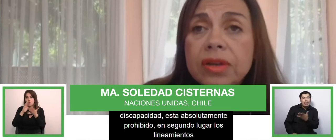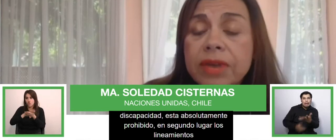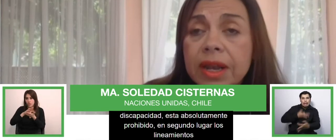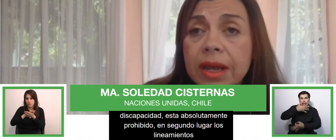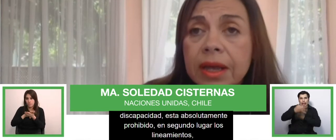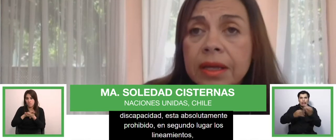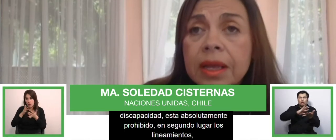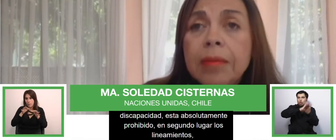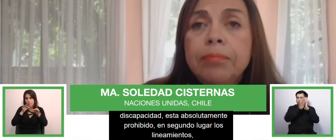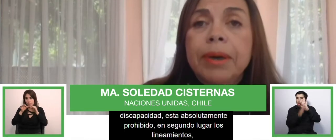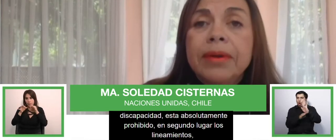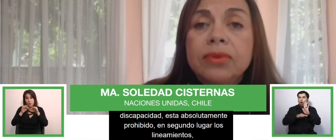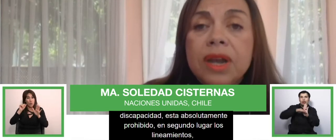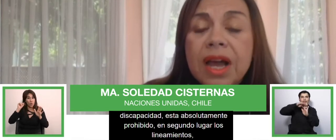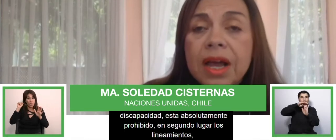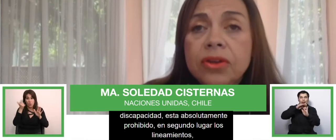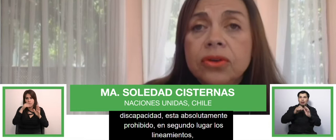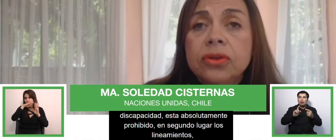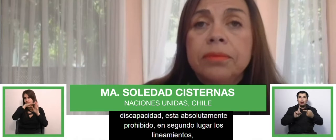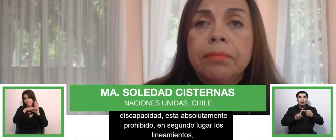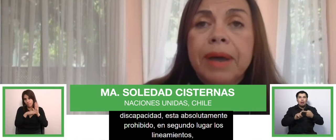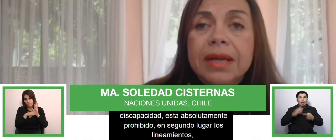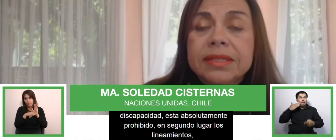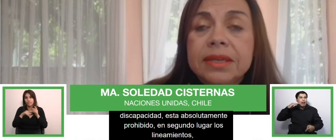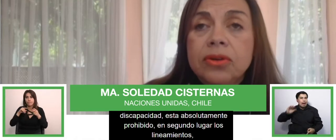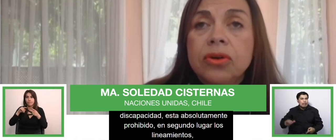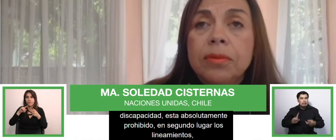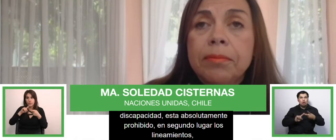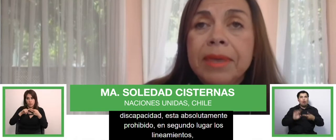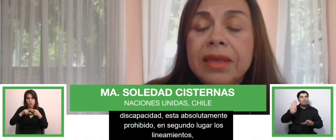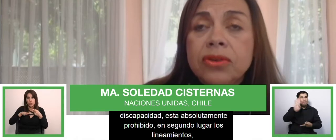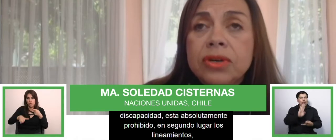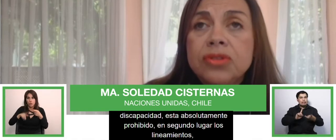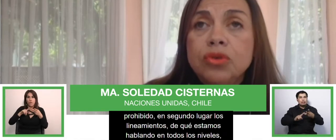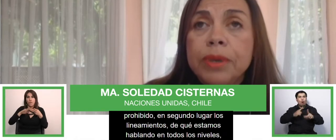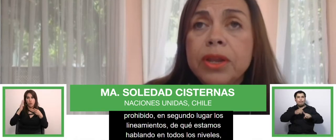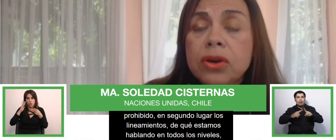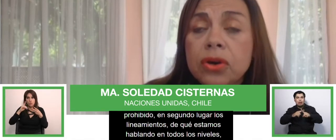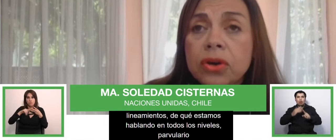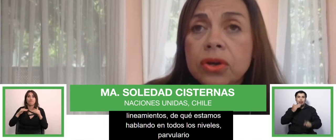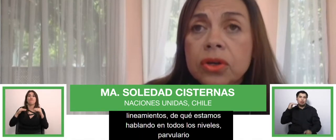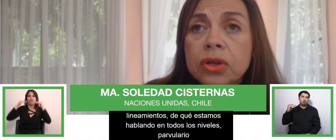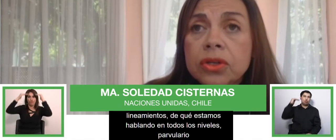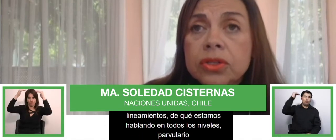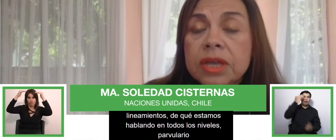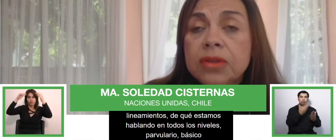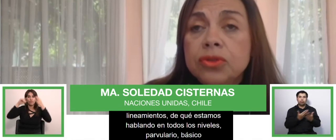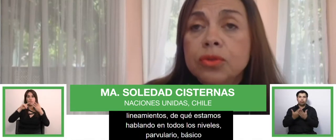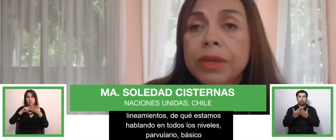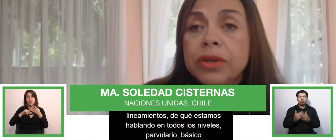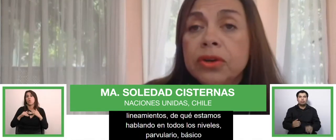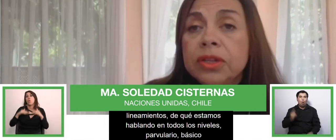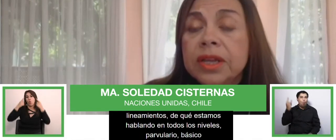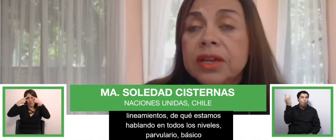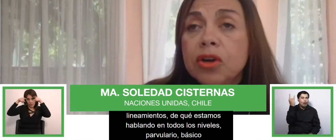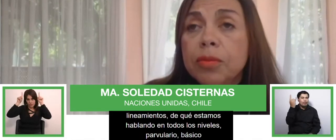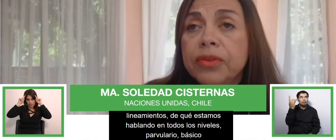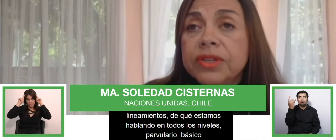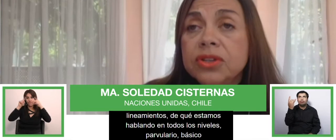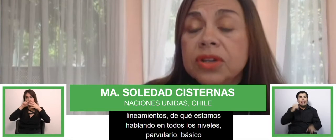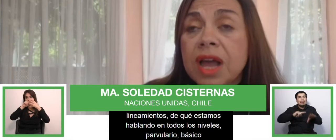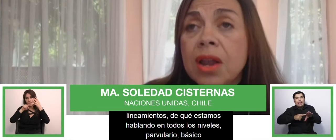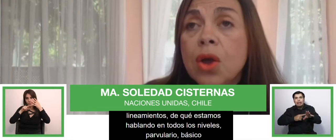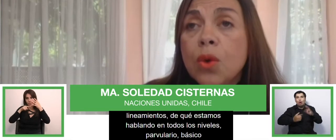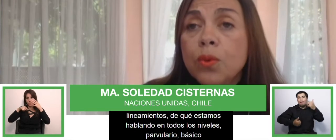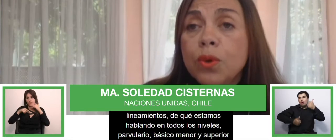en todos los niveles, ¿ah? Parvulario, básico, medio y superior. Sea superior, técnico,